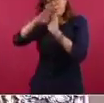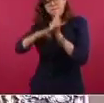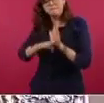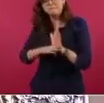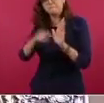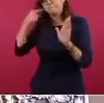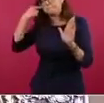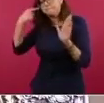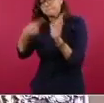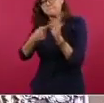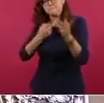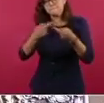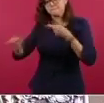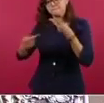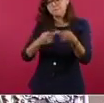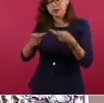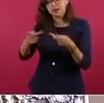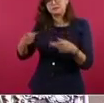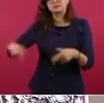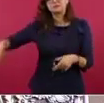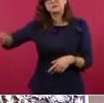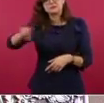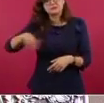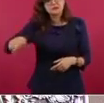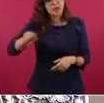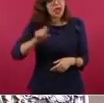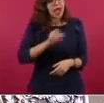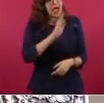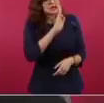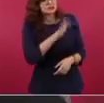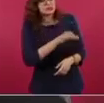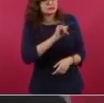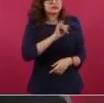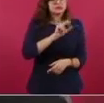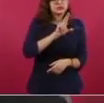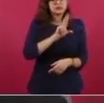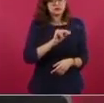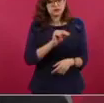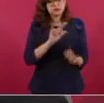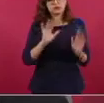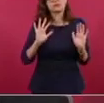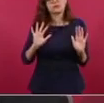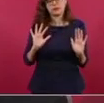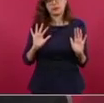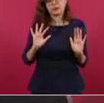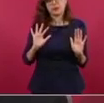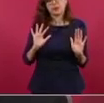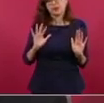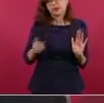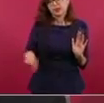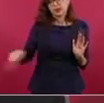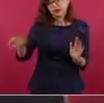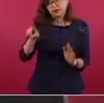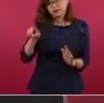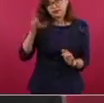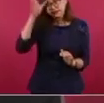y se les va a pedir su